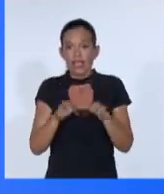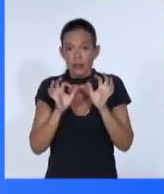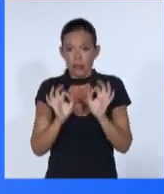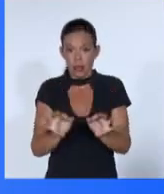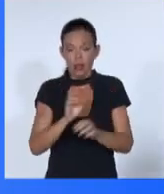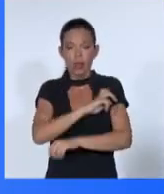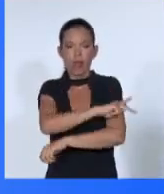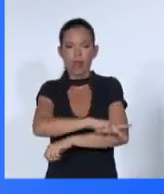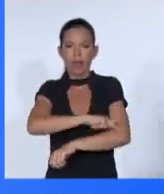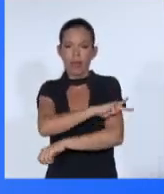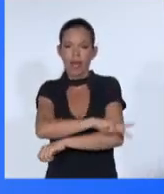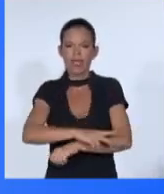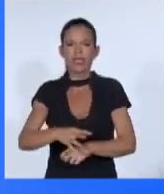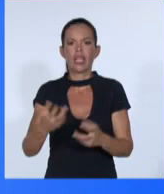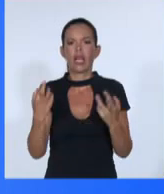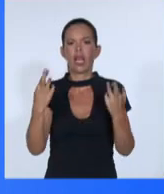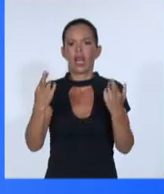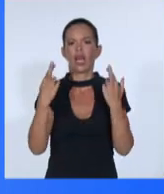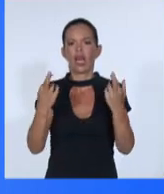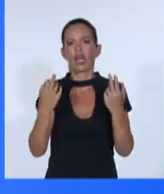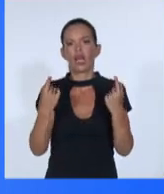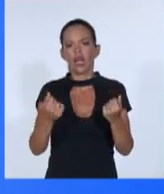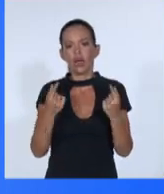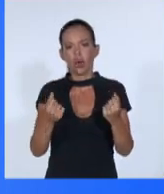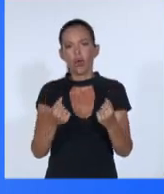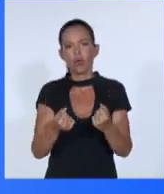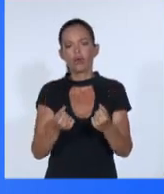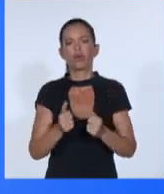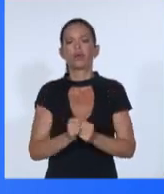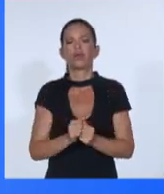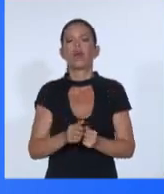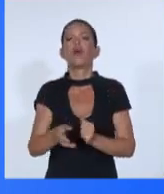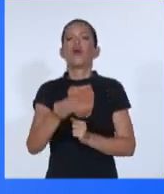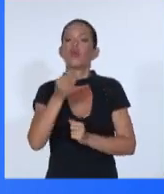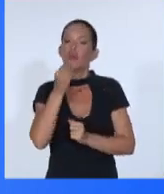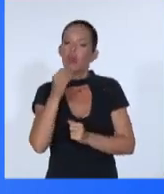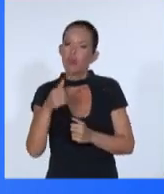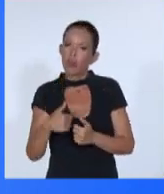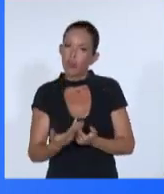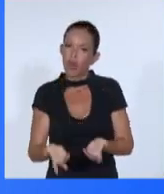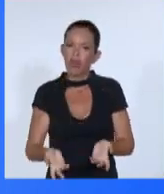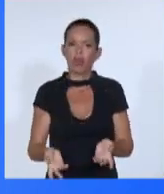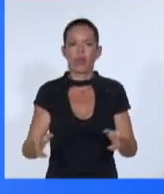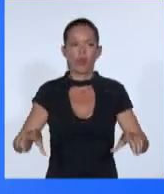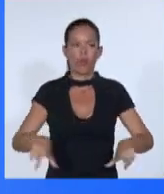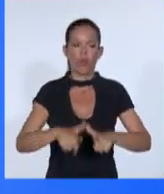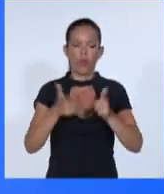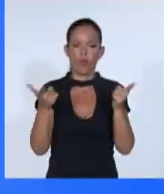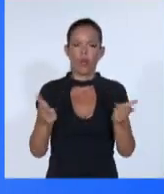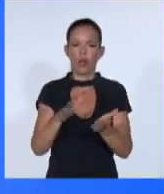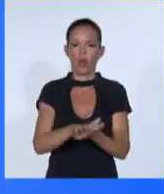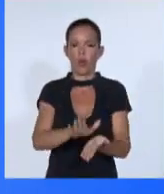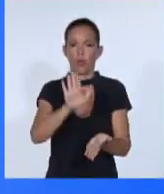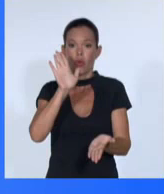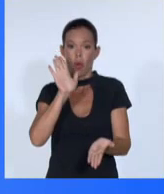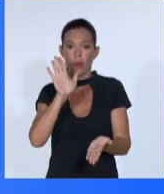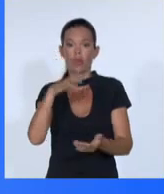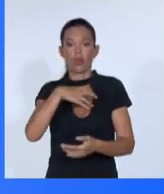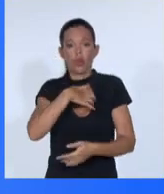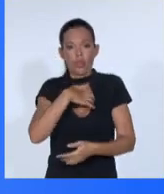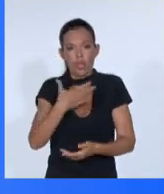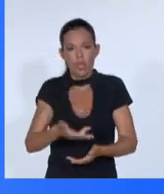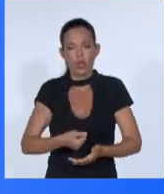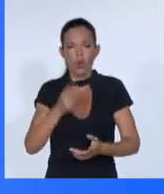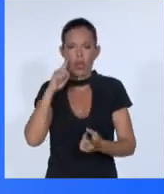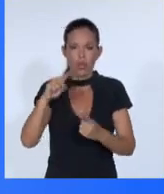desarrollados a honrar finalmente los compromisos aún no cumplidos con la ayuda oficial al desarrollo. Excelencias,